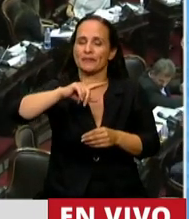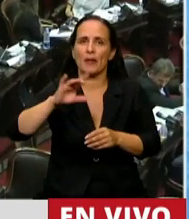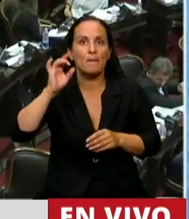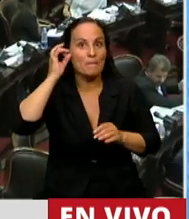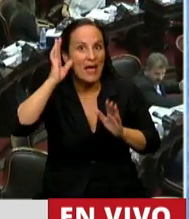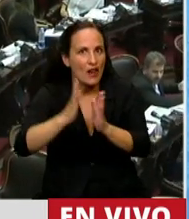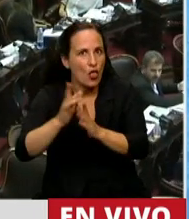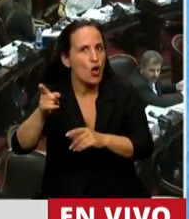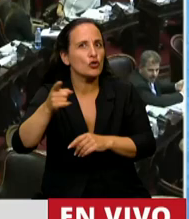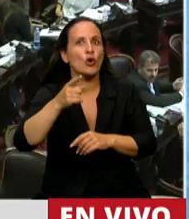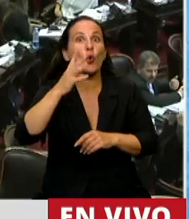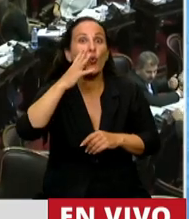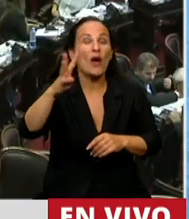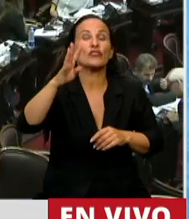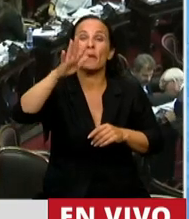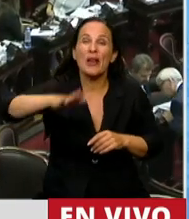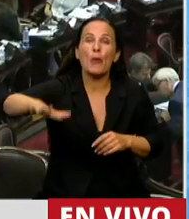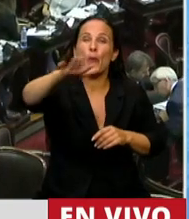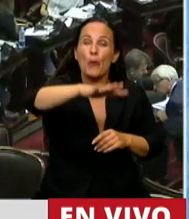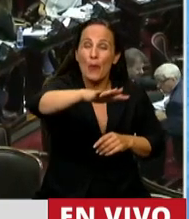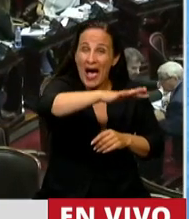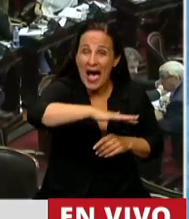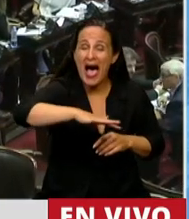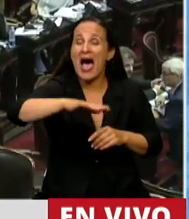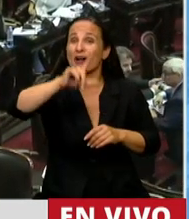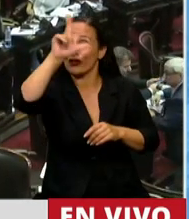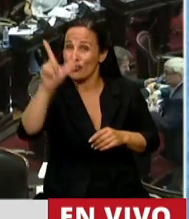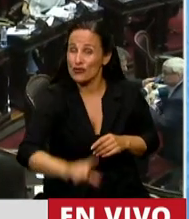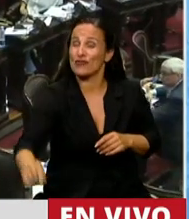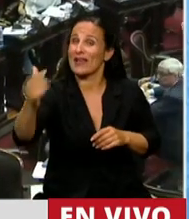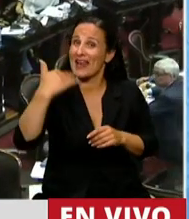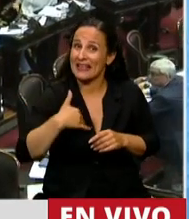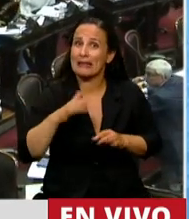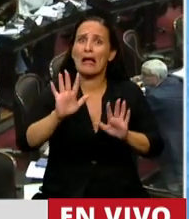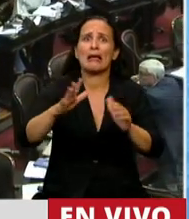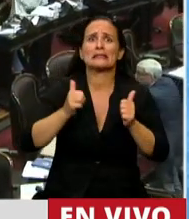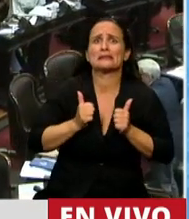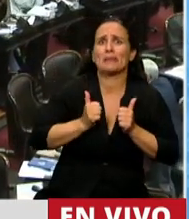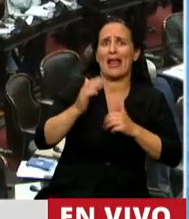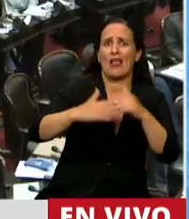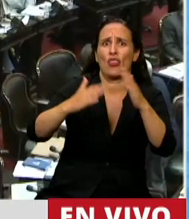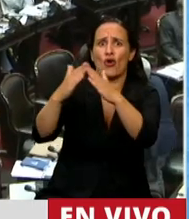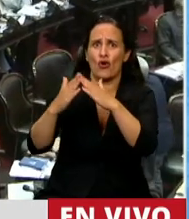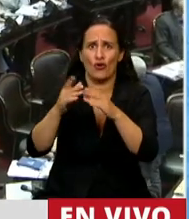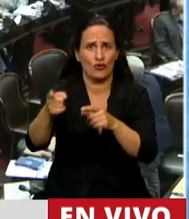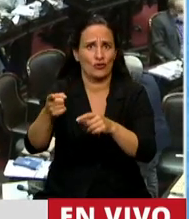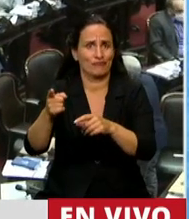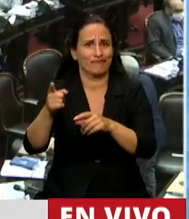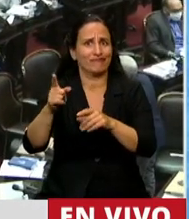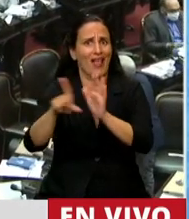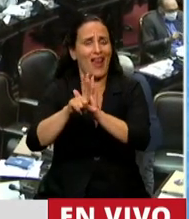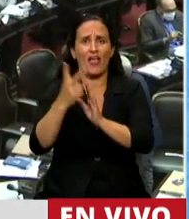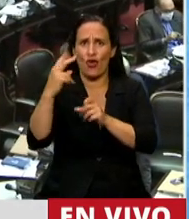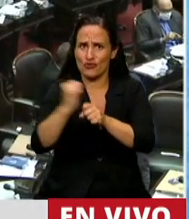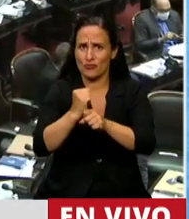Perdón, 4.000 barrios populares en donde viven familias a lo largo y a lo ancho de toda la Argentina están esperando por un hábitat. Necesita dinero. Y se sancionaron